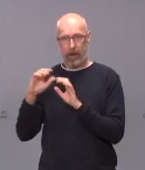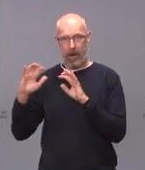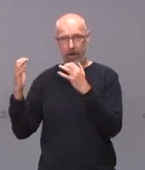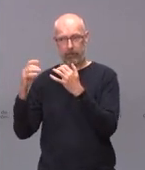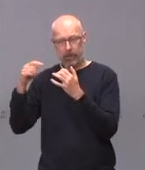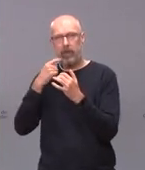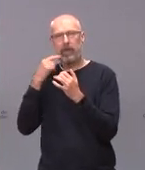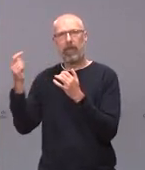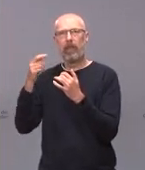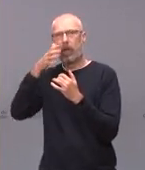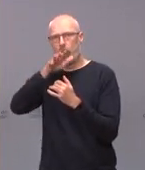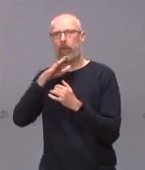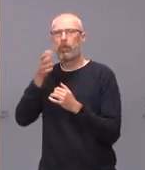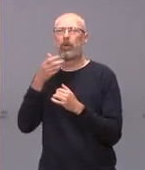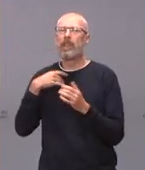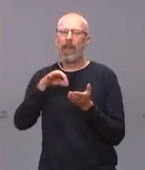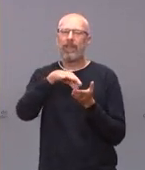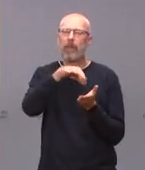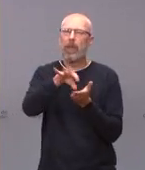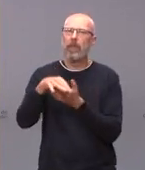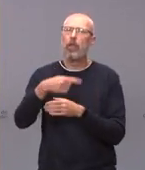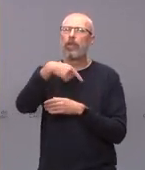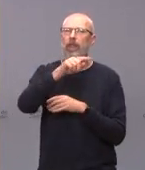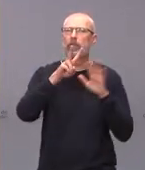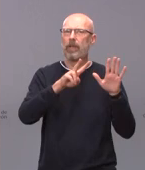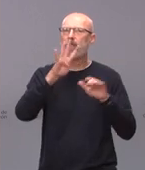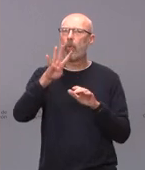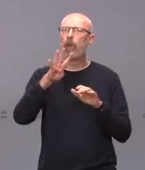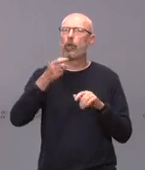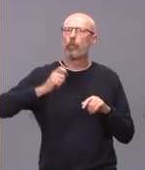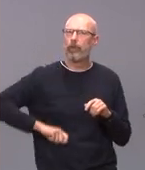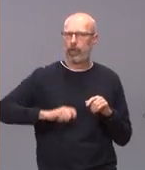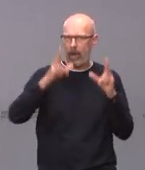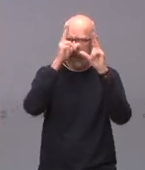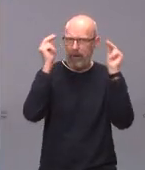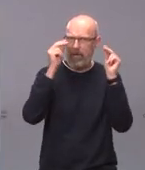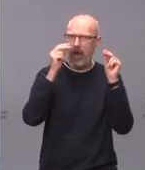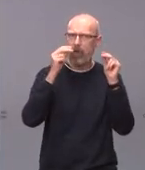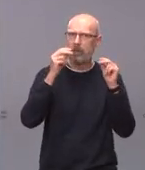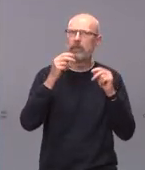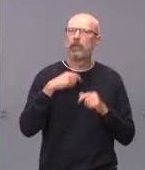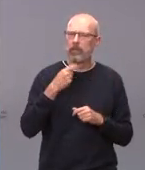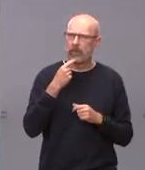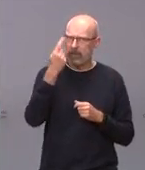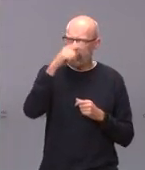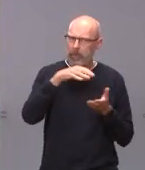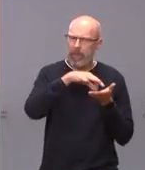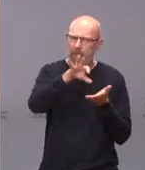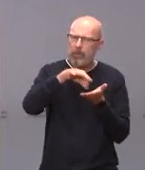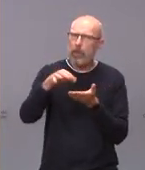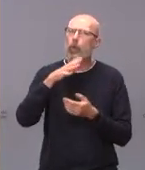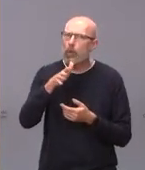despedido a 164 profesionales de enfermería. Saber si eso es así y por qué, a qué se ha debido esos despidos. Muchas gracias.